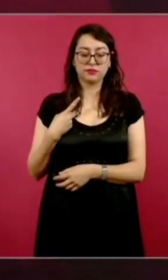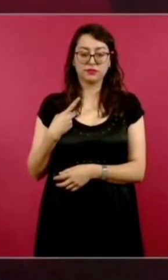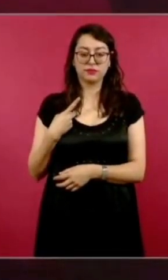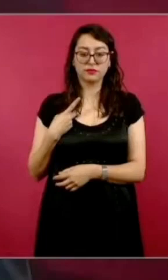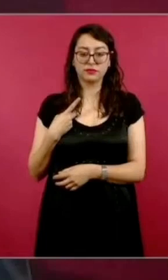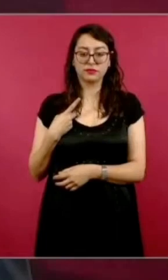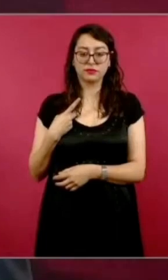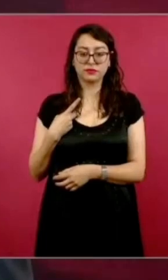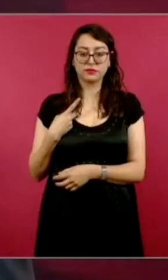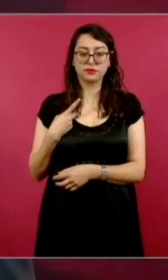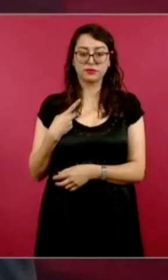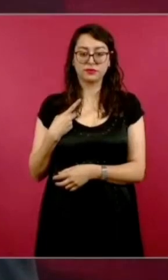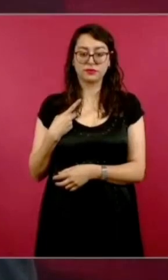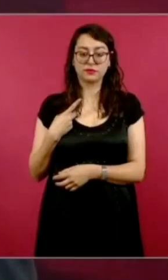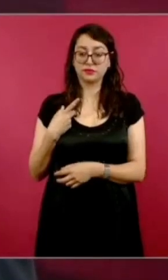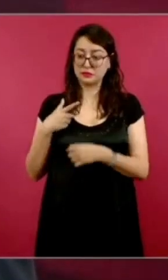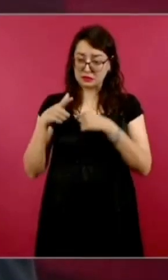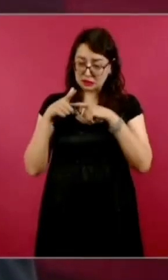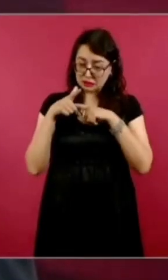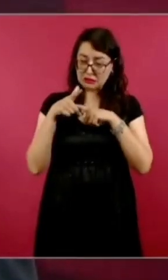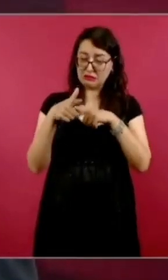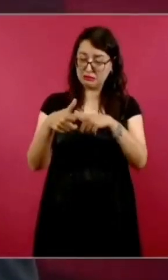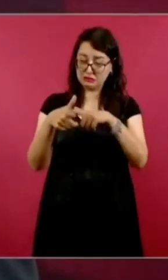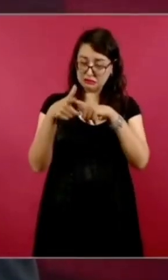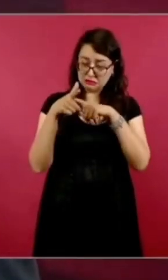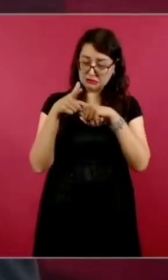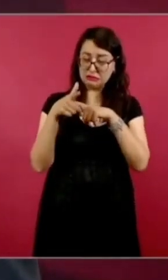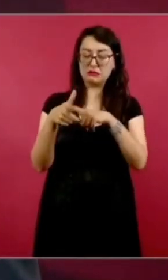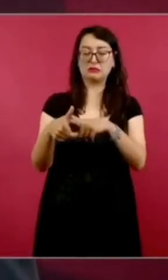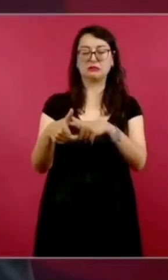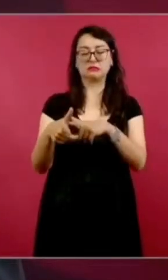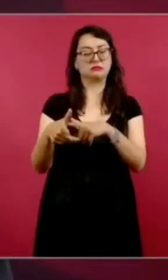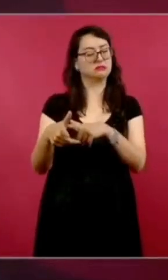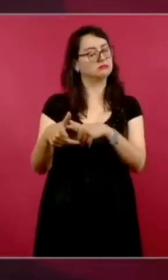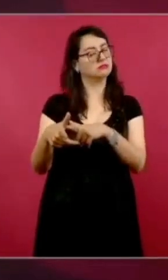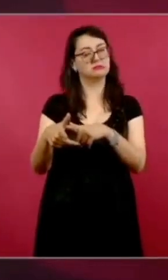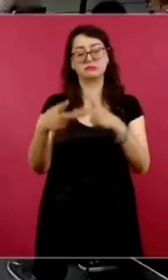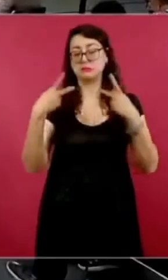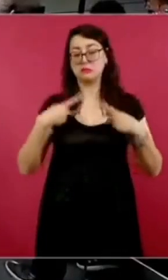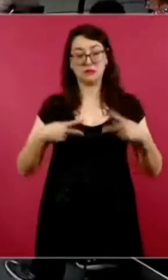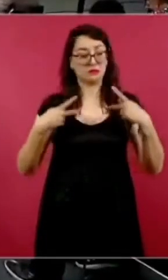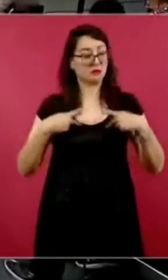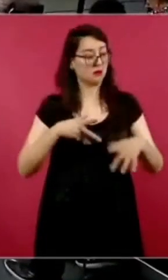muriendo seres humanos.